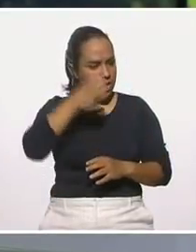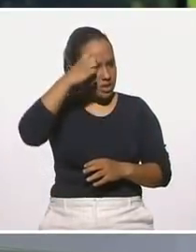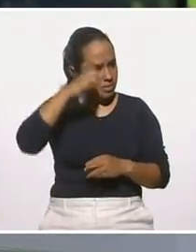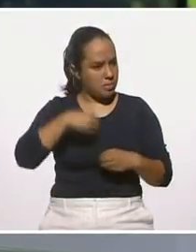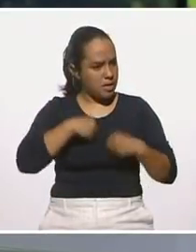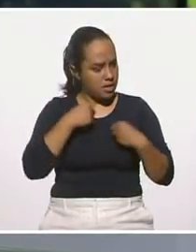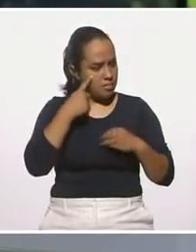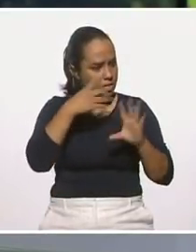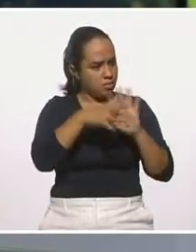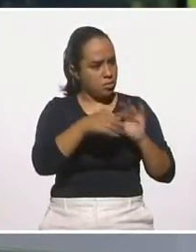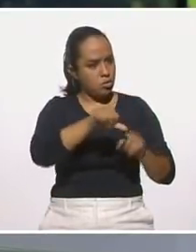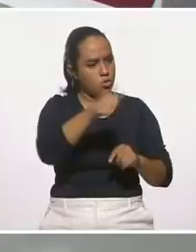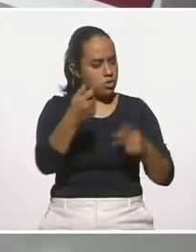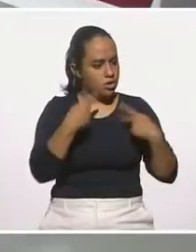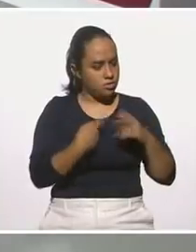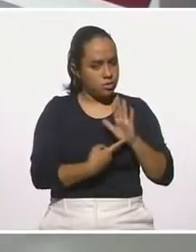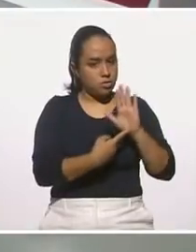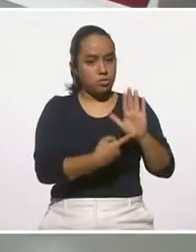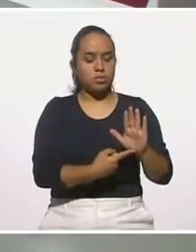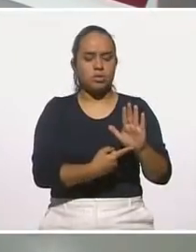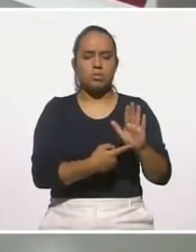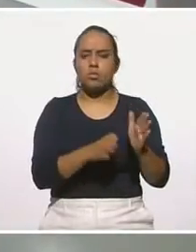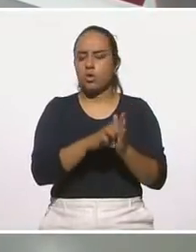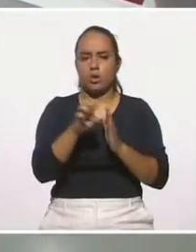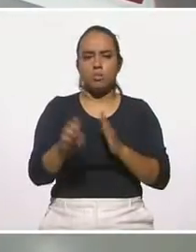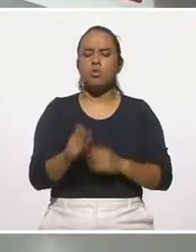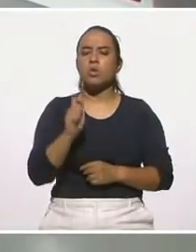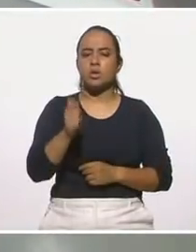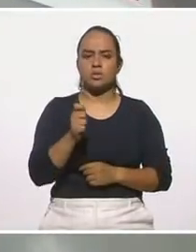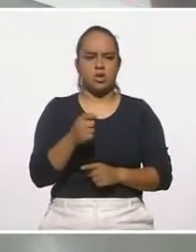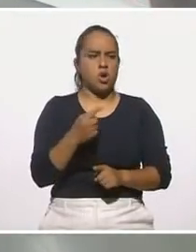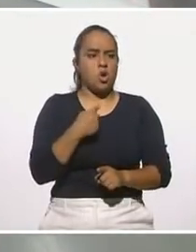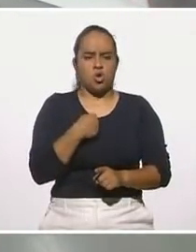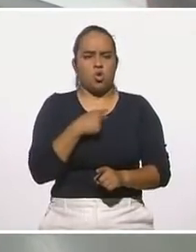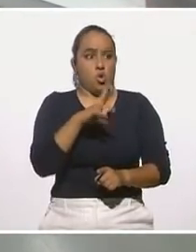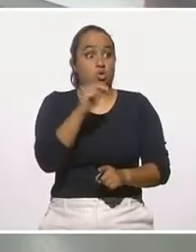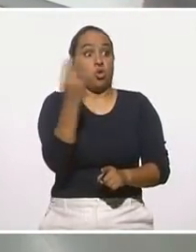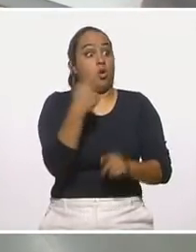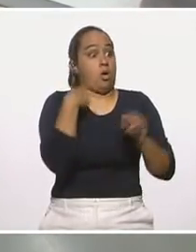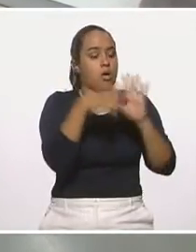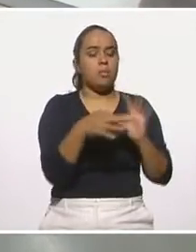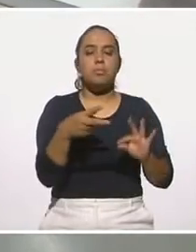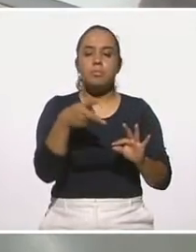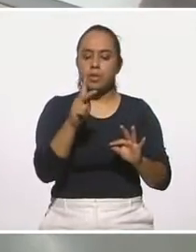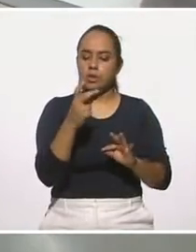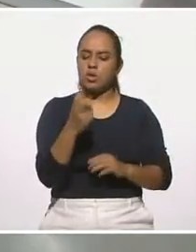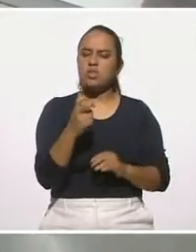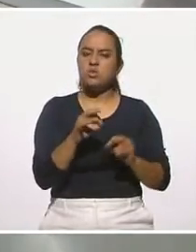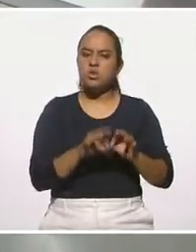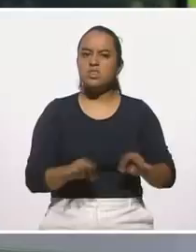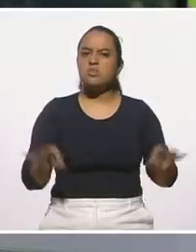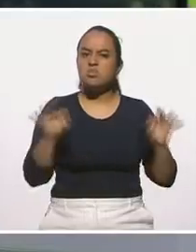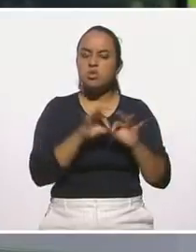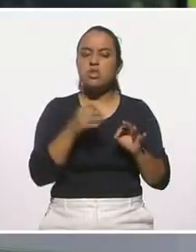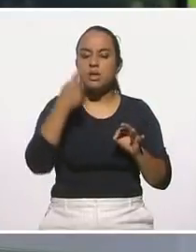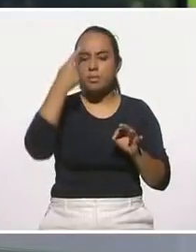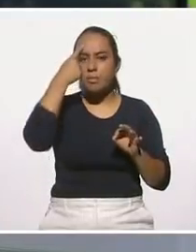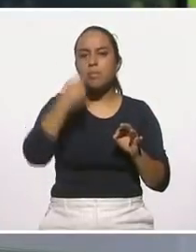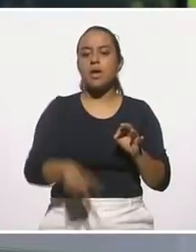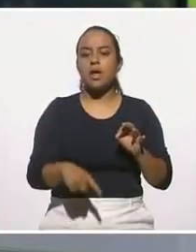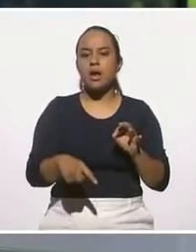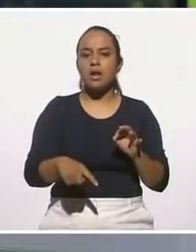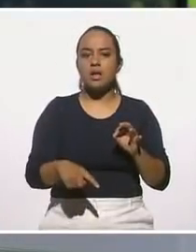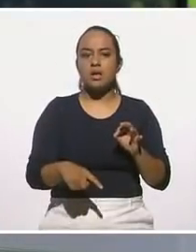otros. Esto es, no es necesario, pero sí es un aspecto fundamental, diría, de